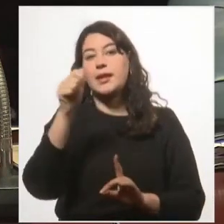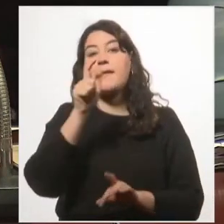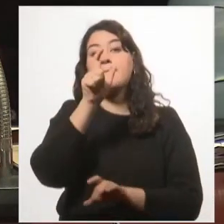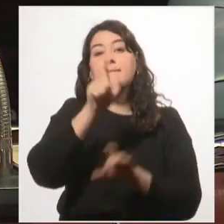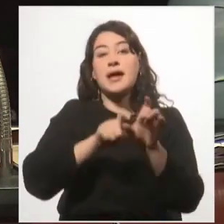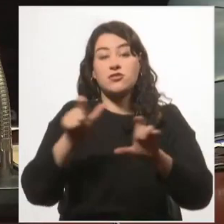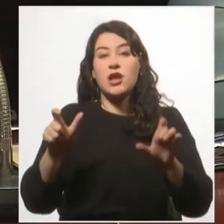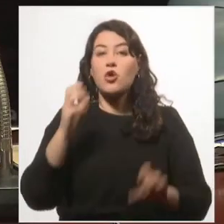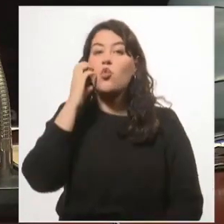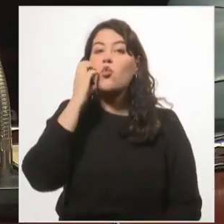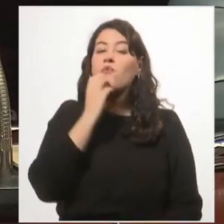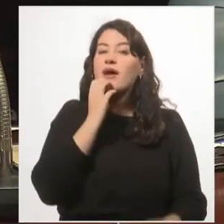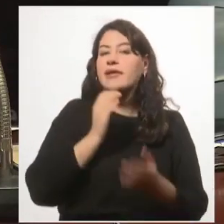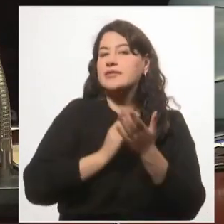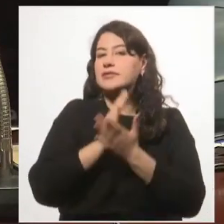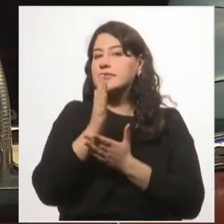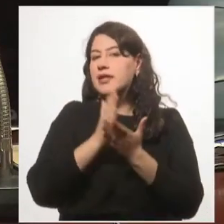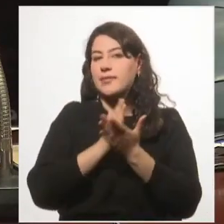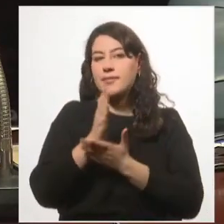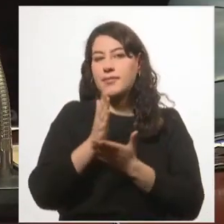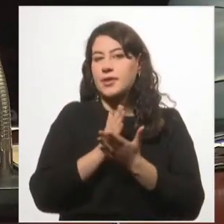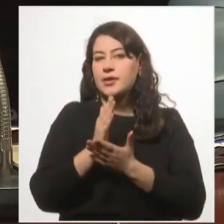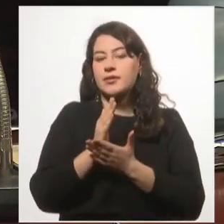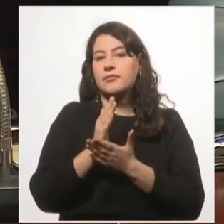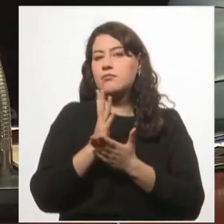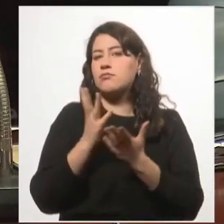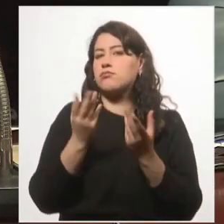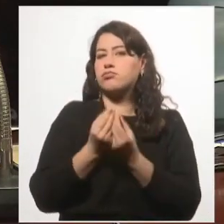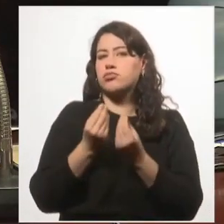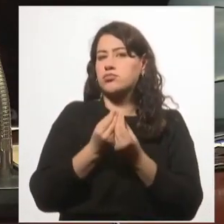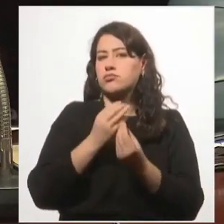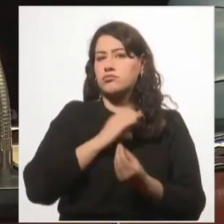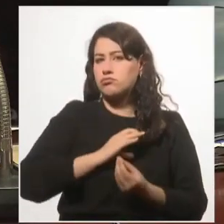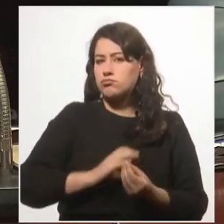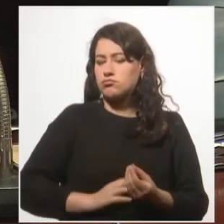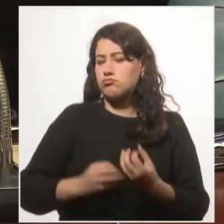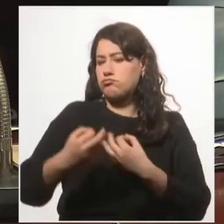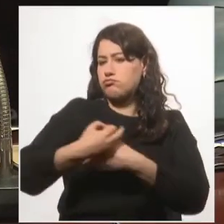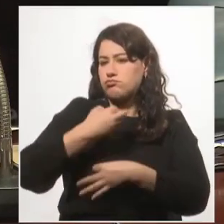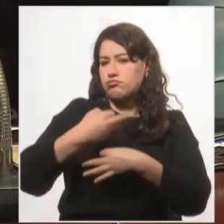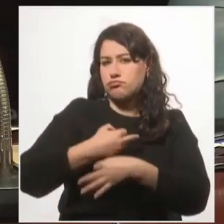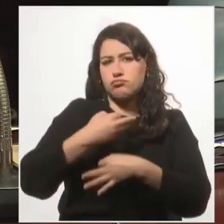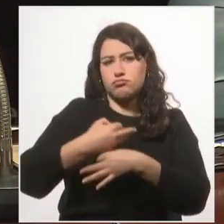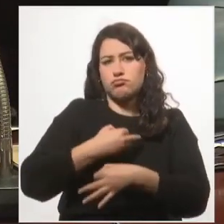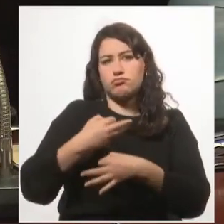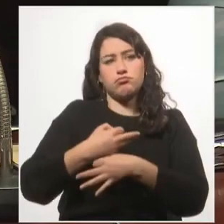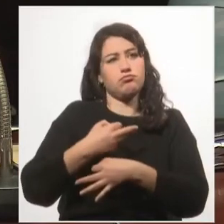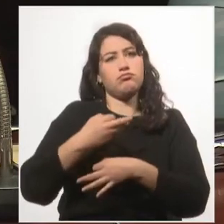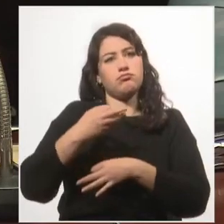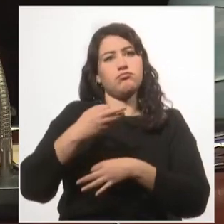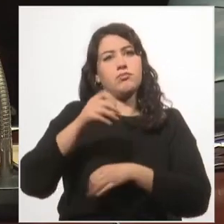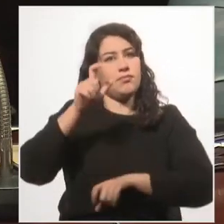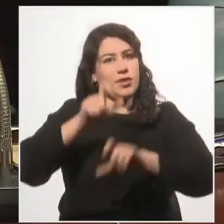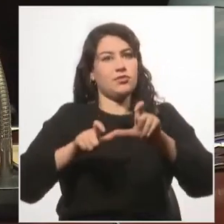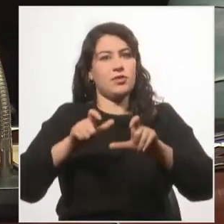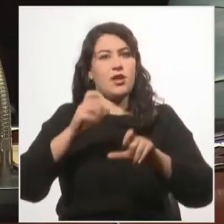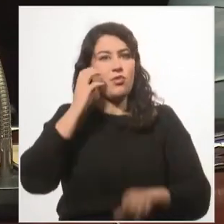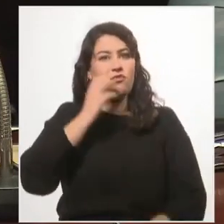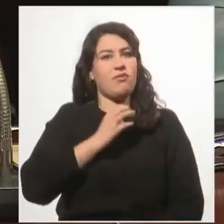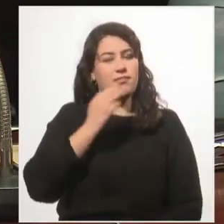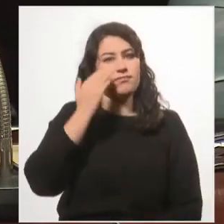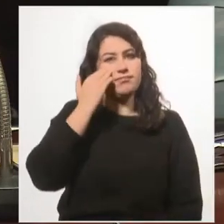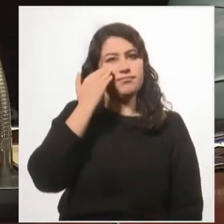caracterizó siempre por su altísimo nivel de formación intelectual. Los cubanos son conocidos,